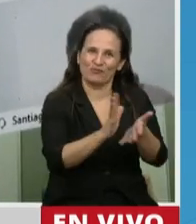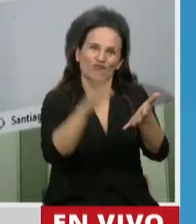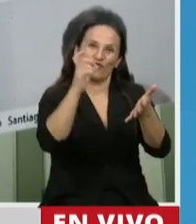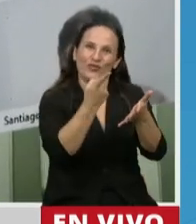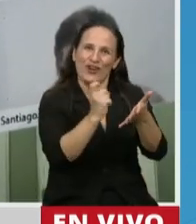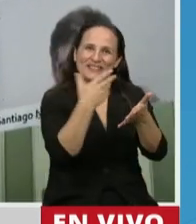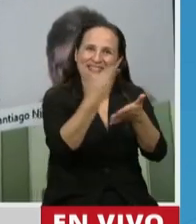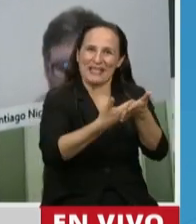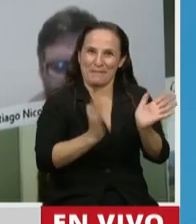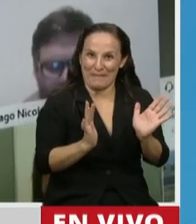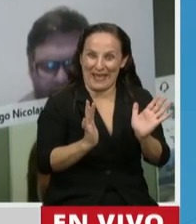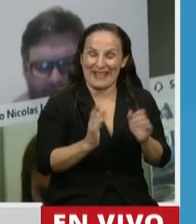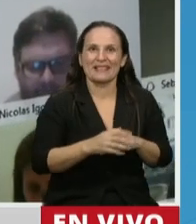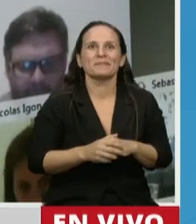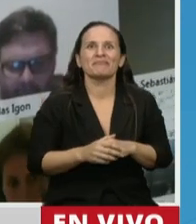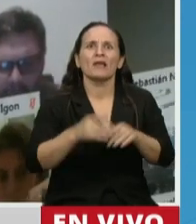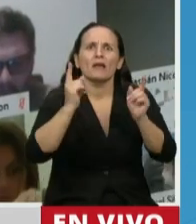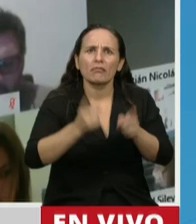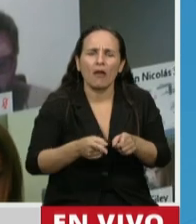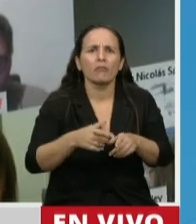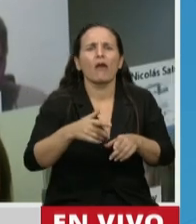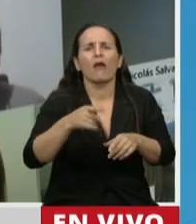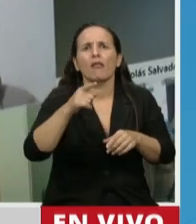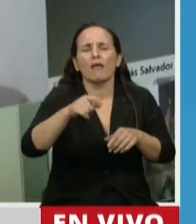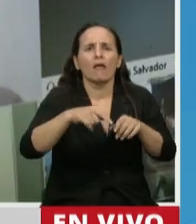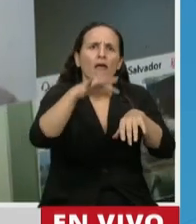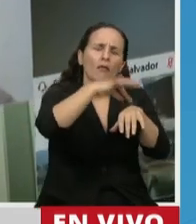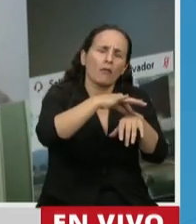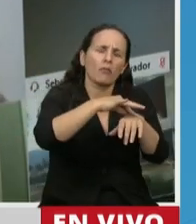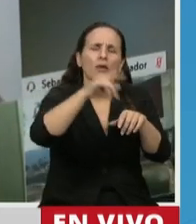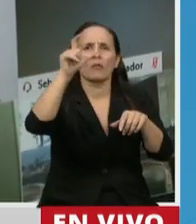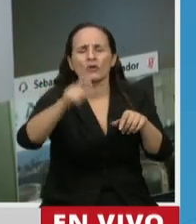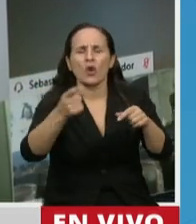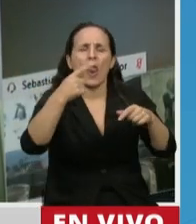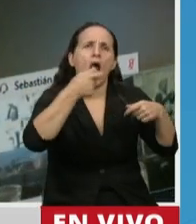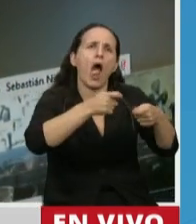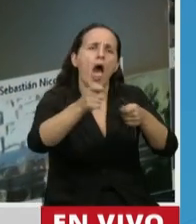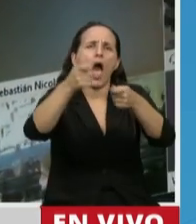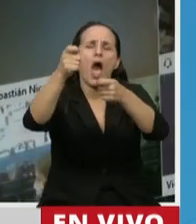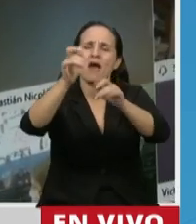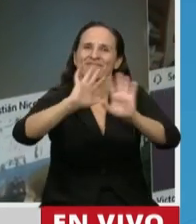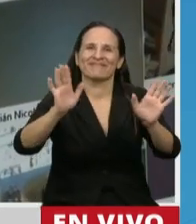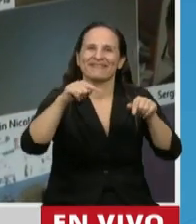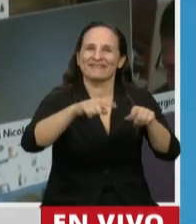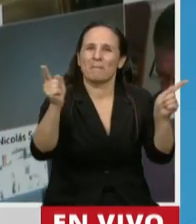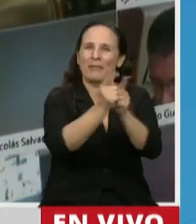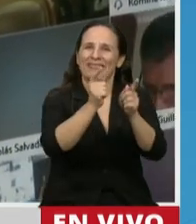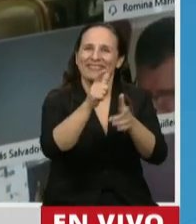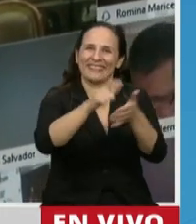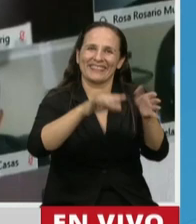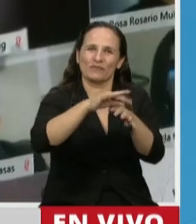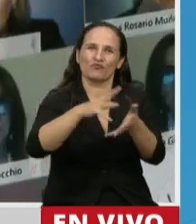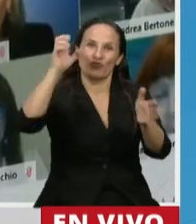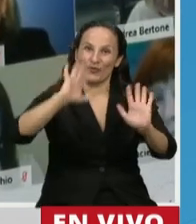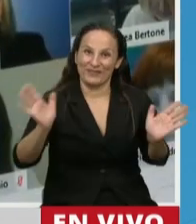acelerando, sacando esa burocracia que hay entre el paciente y el sistema de salud, pero sobre todo llegando a la accesibilidad en los